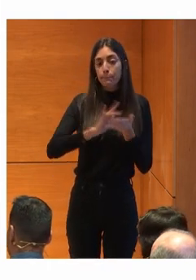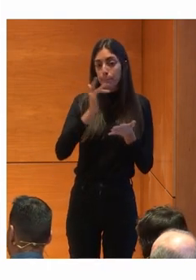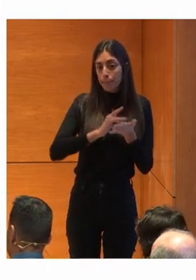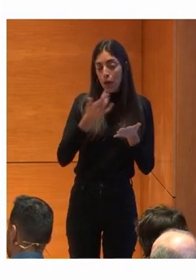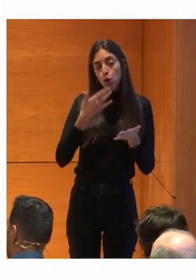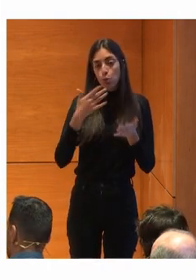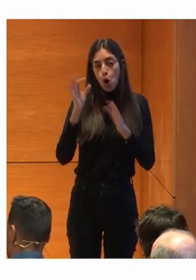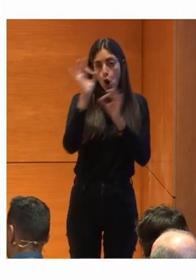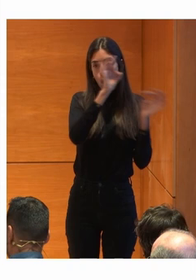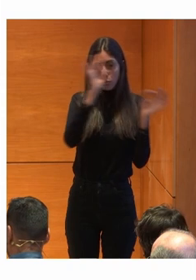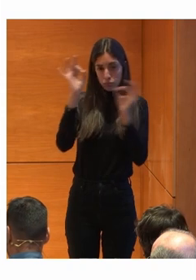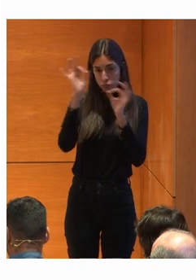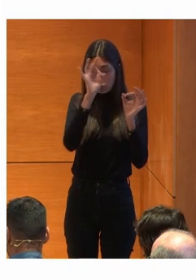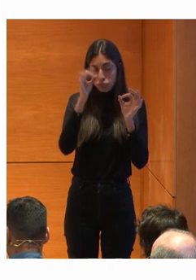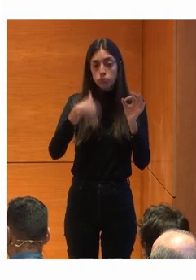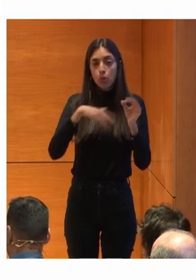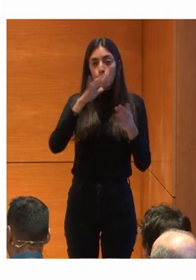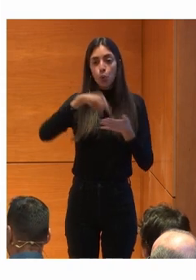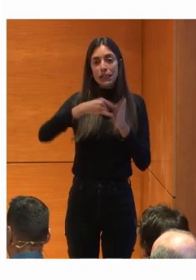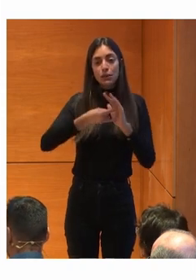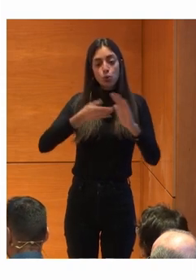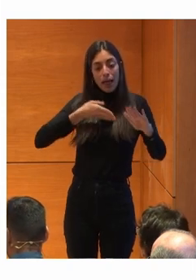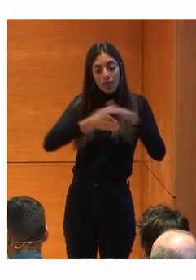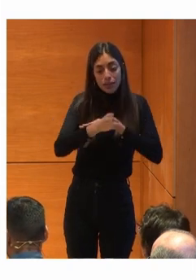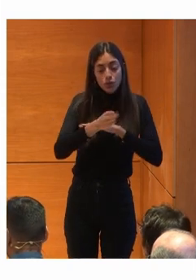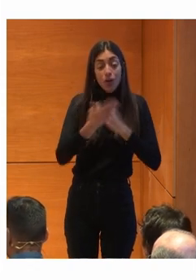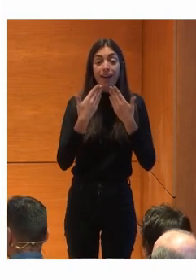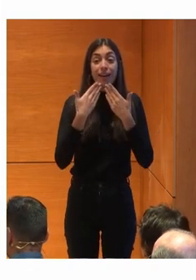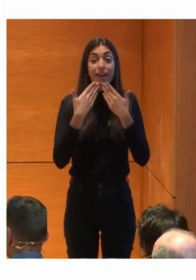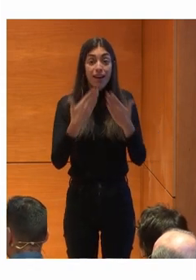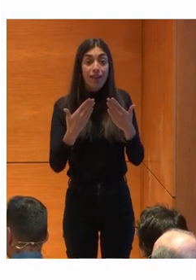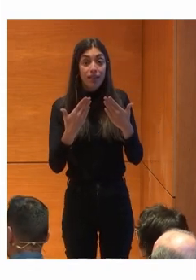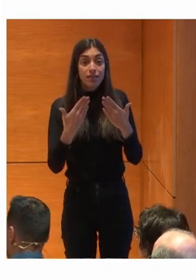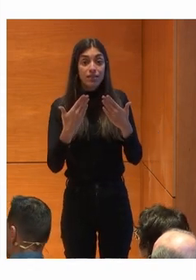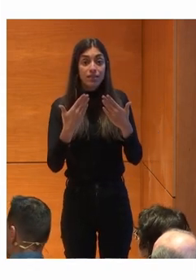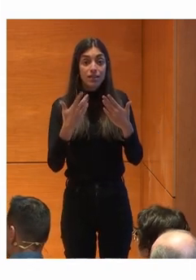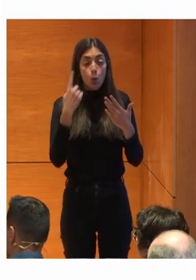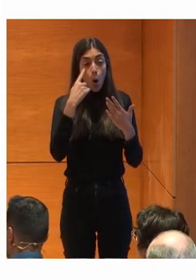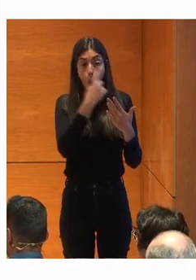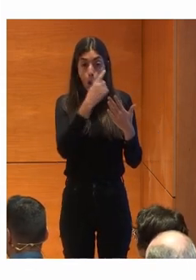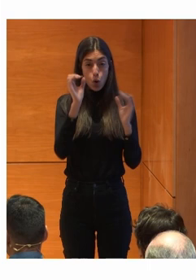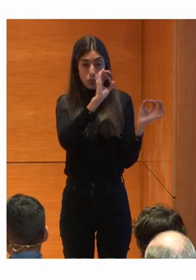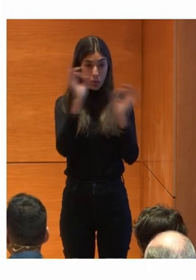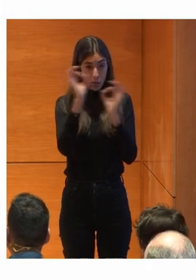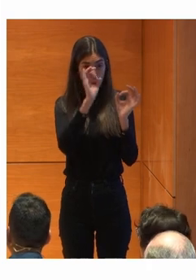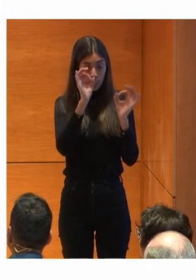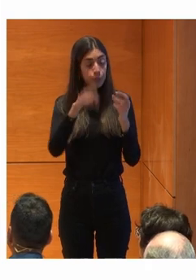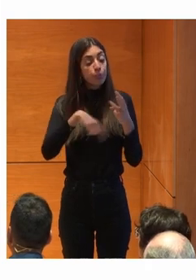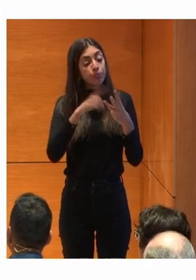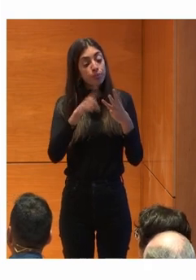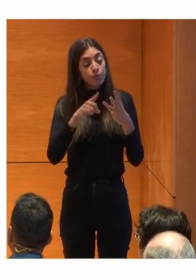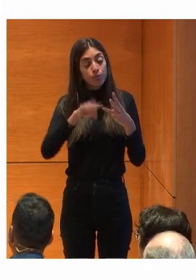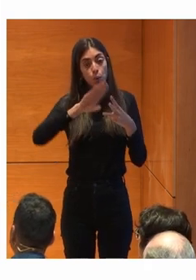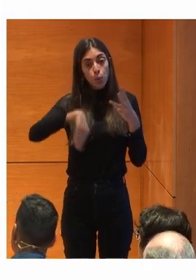lector ocular ¿Vale? Donde la solución El acceso Es por medio De movimientos oculares Y luego por otro lado